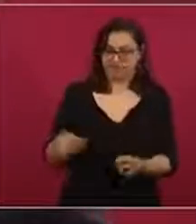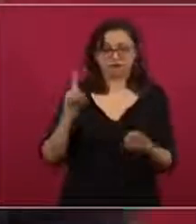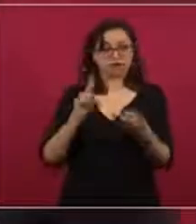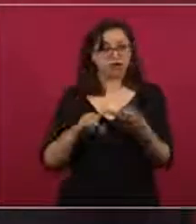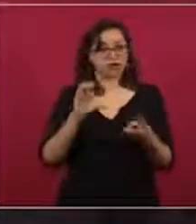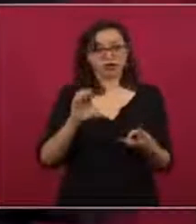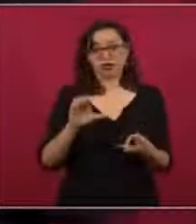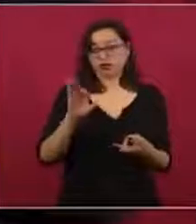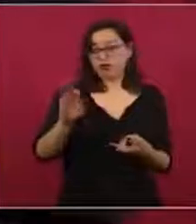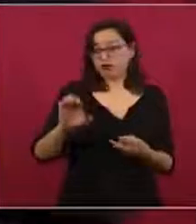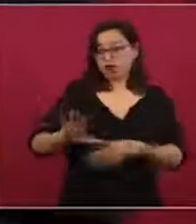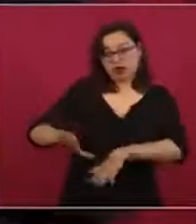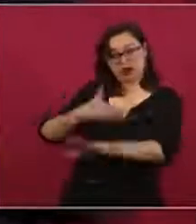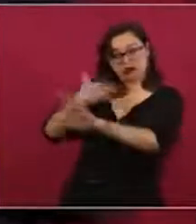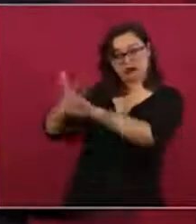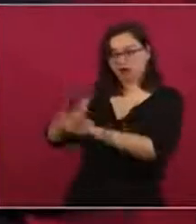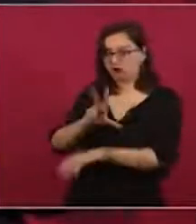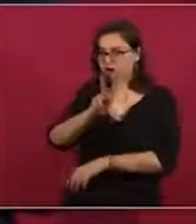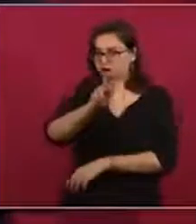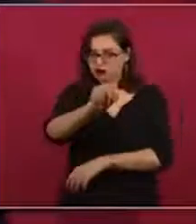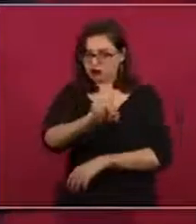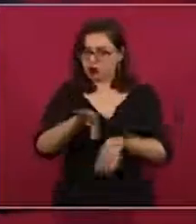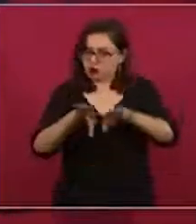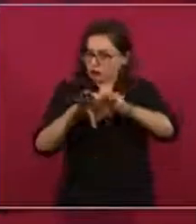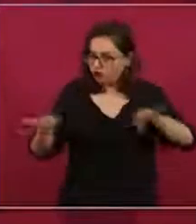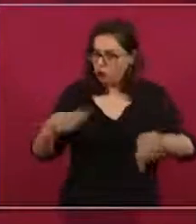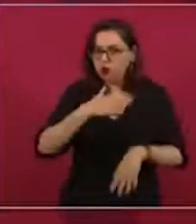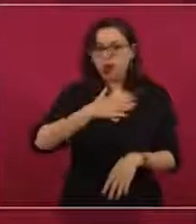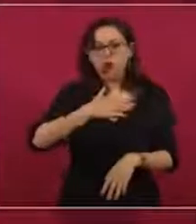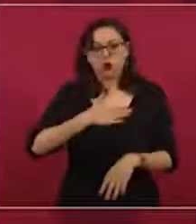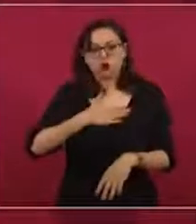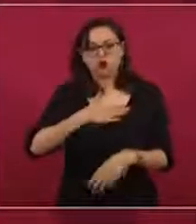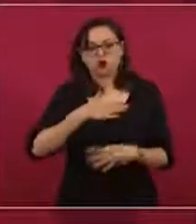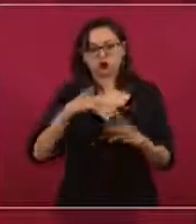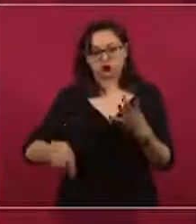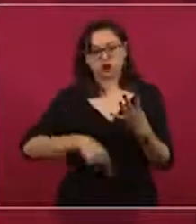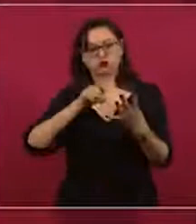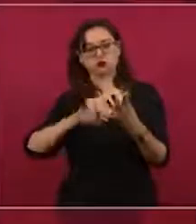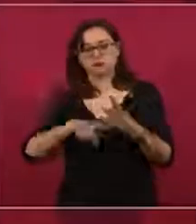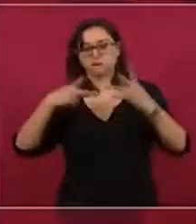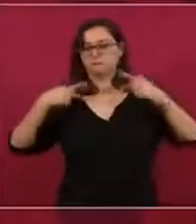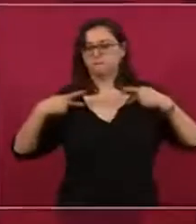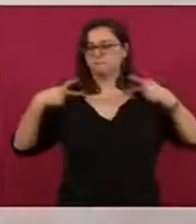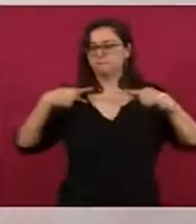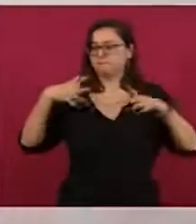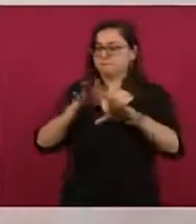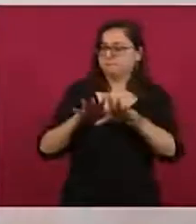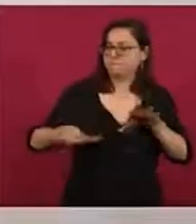Comisión Federal de Electricidad y que no afecte a los consumidores.